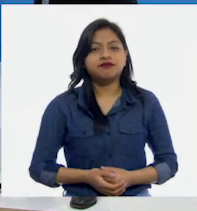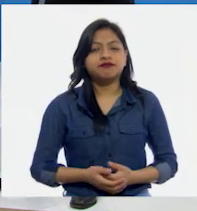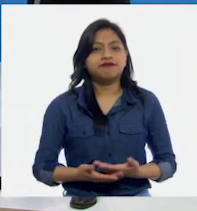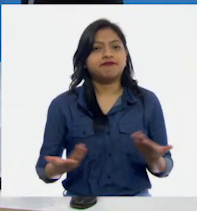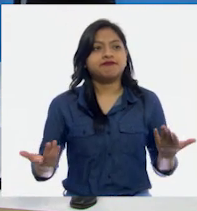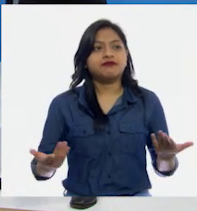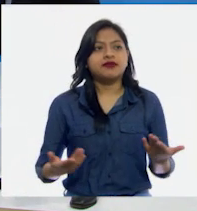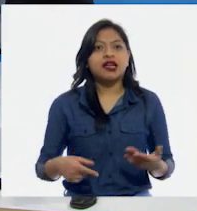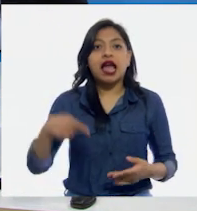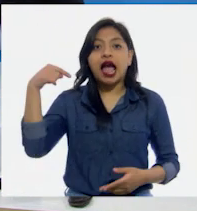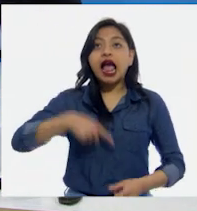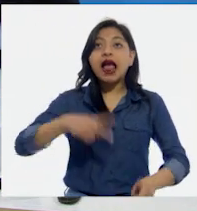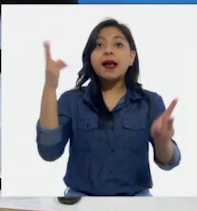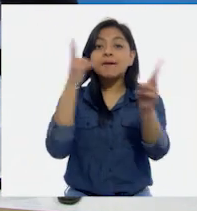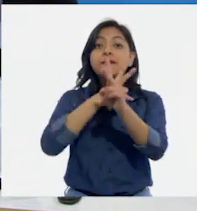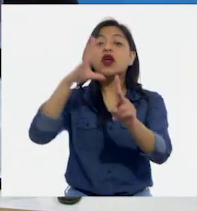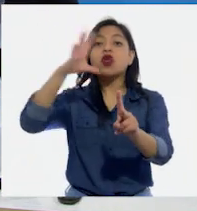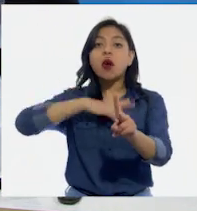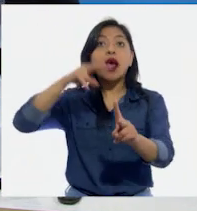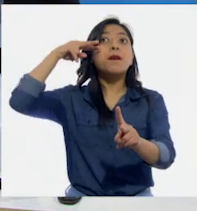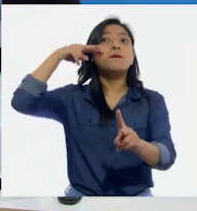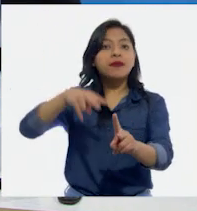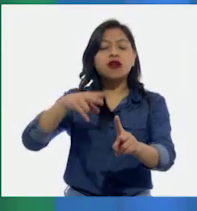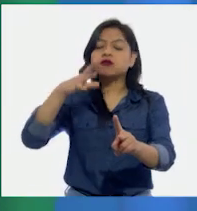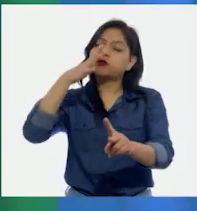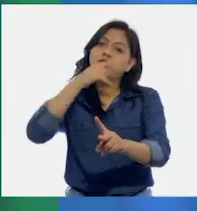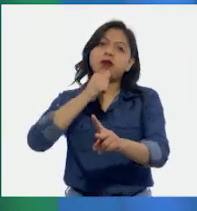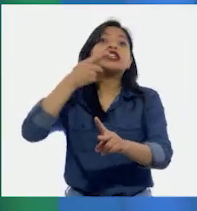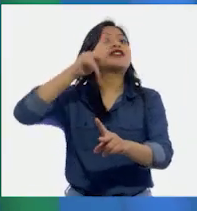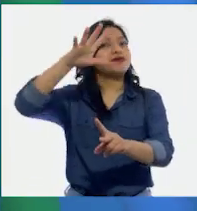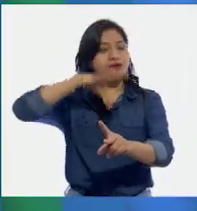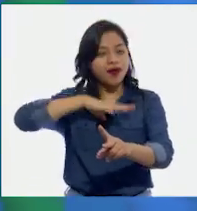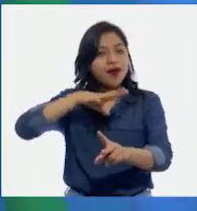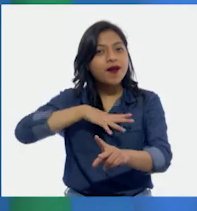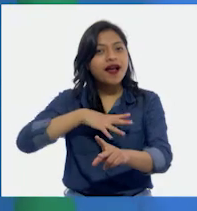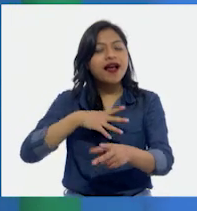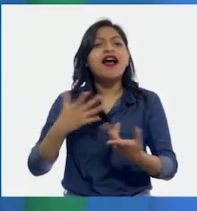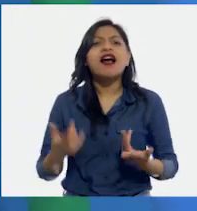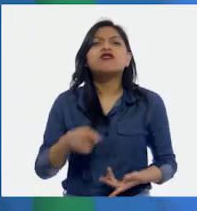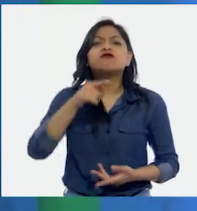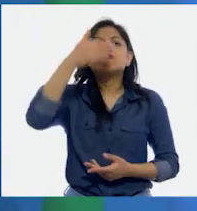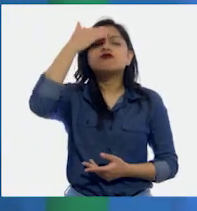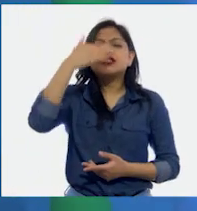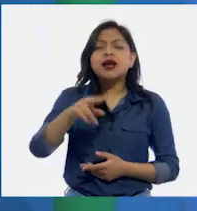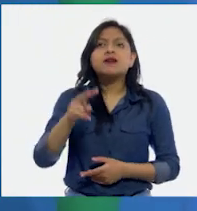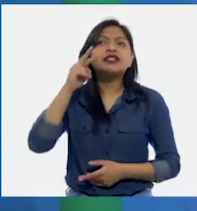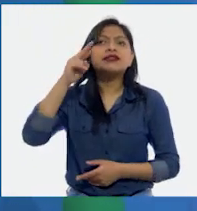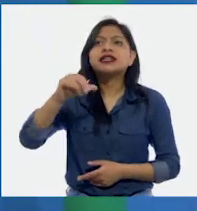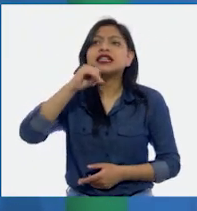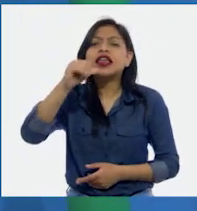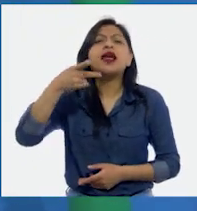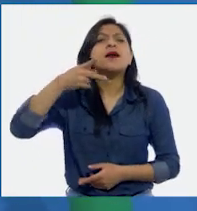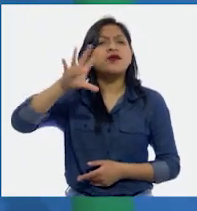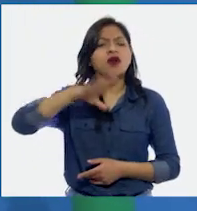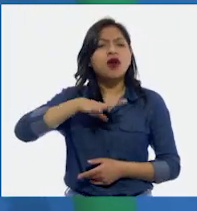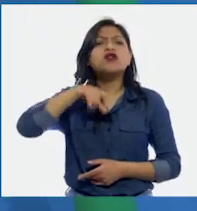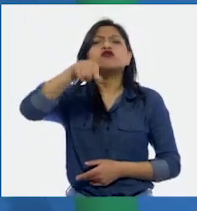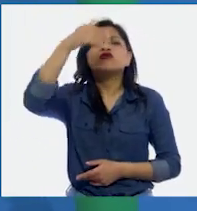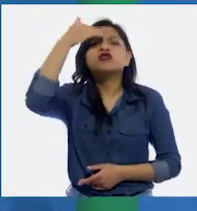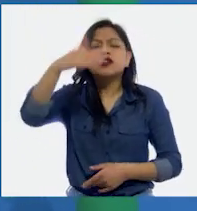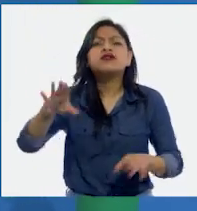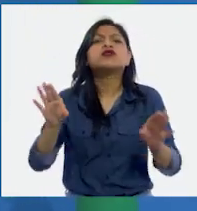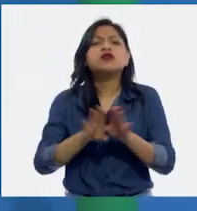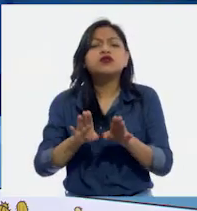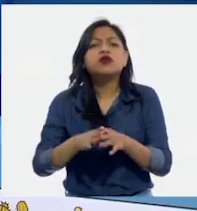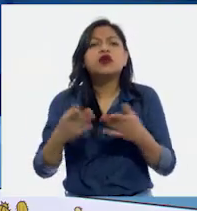está el aire, aunque no lo veamos. Si no lo vemos, ¿cómo podemos saber que aquí está? Ah,